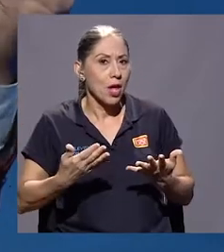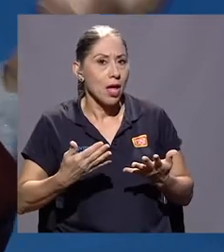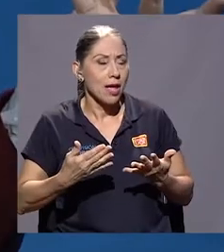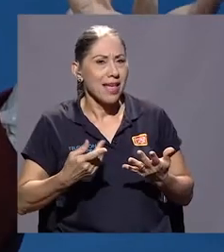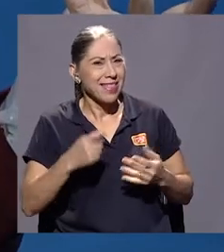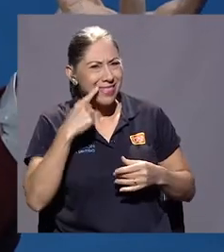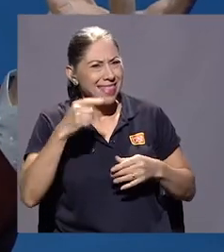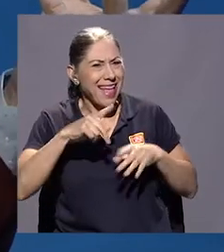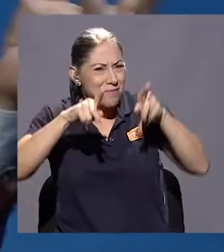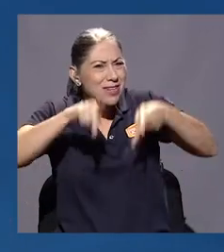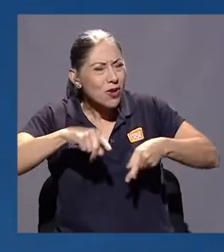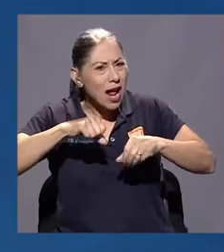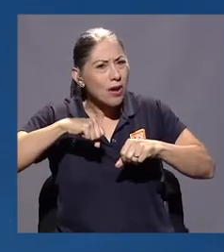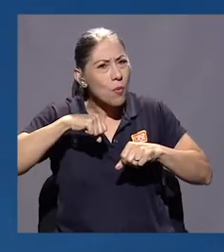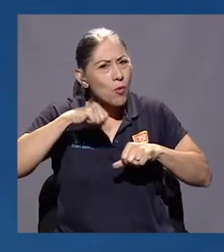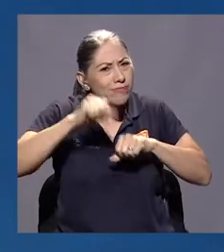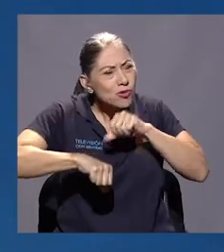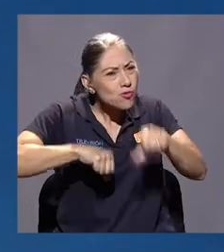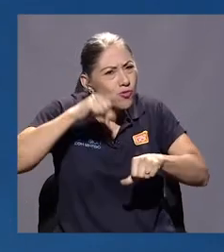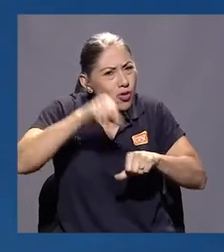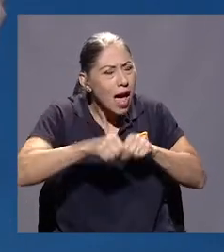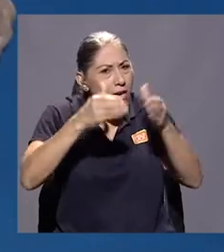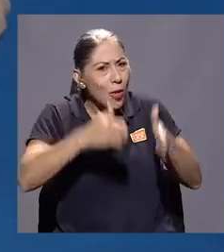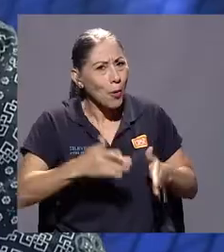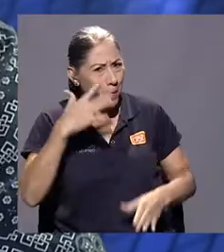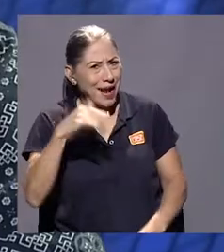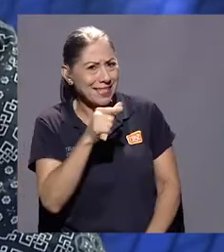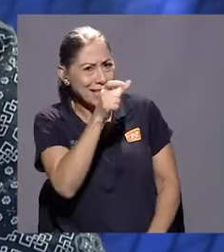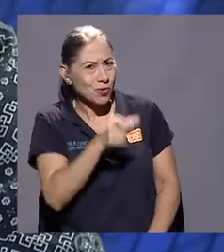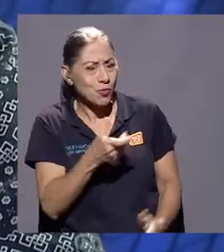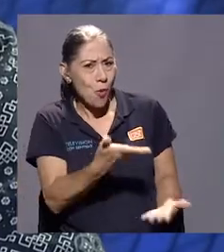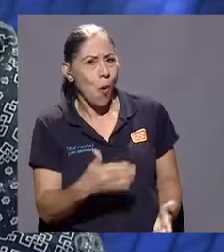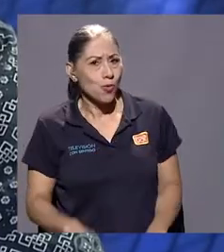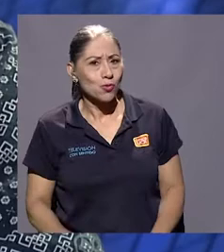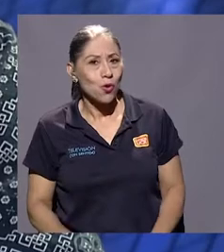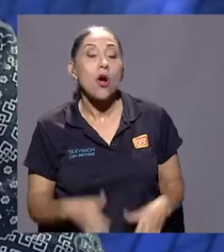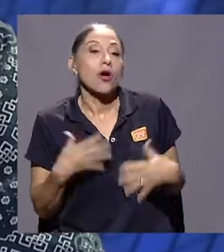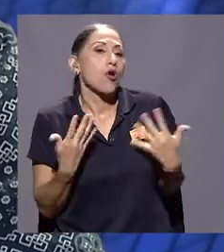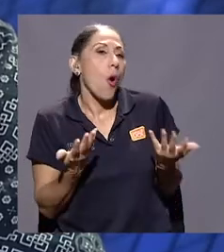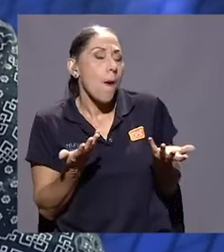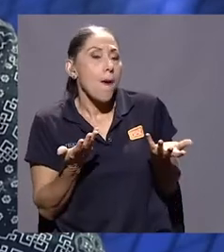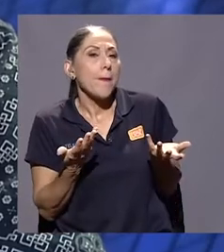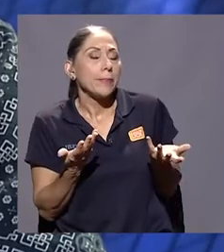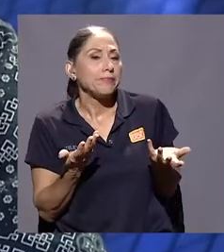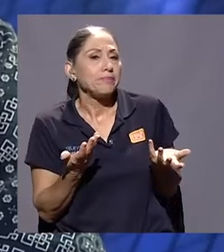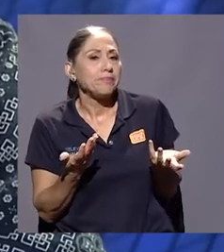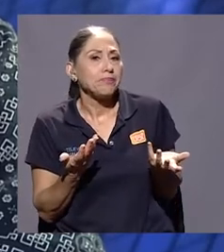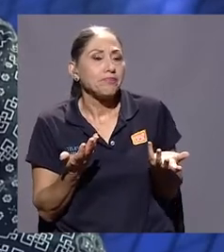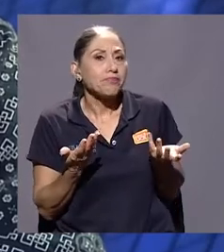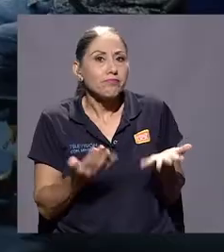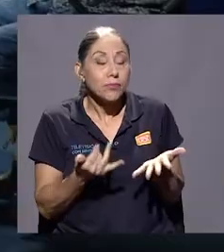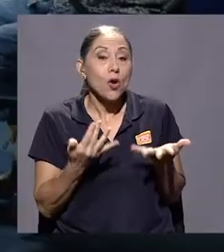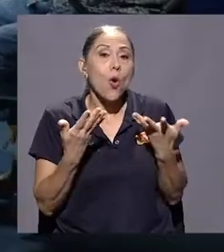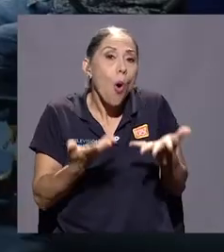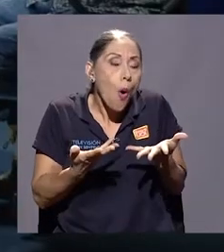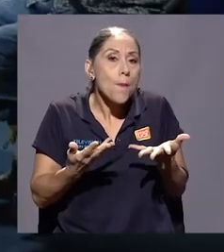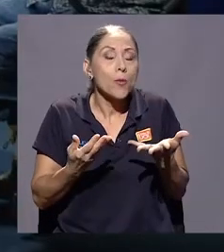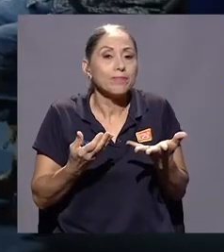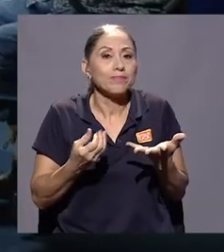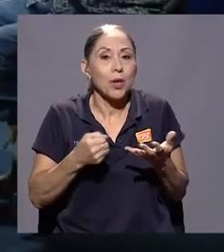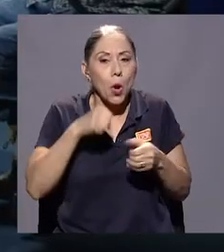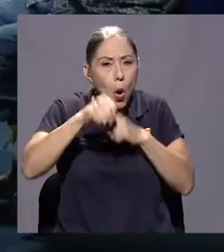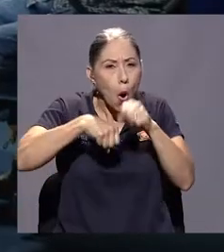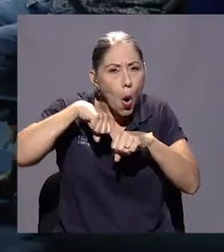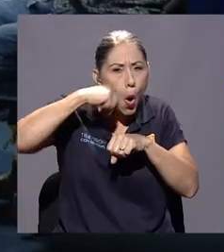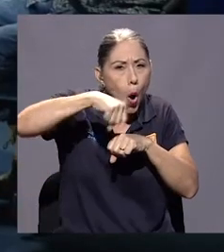Del luchador, ¿verdad? Y ese parece que es sus gozos, ¿verdad? Cómo se transfiere los golpes